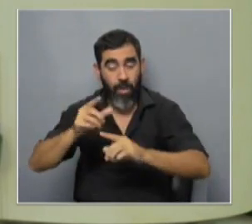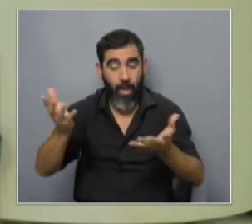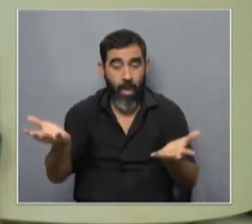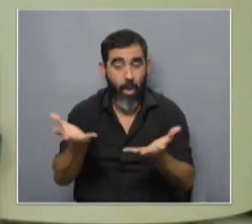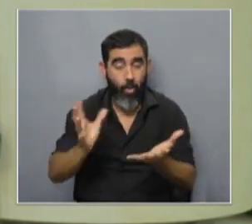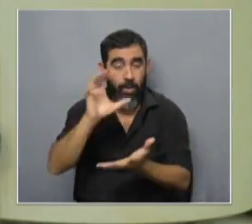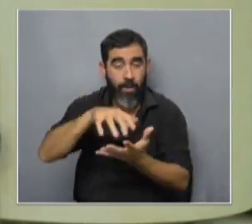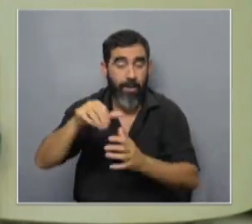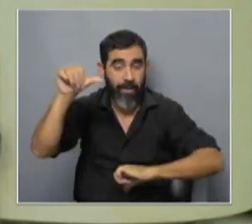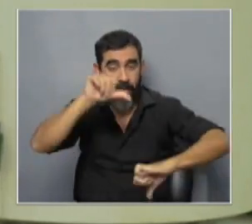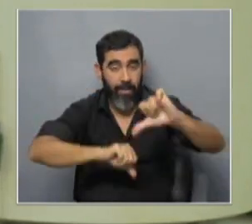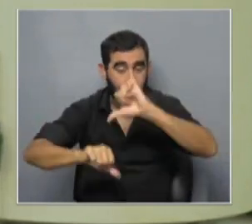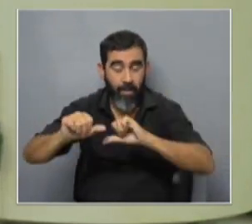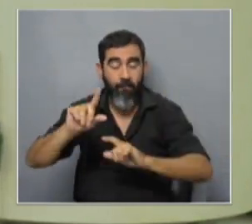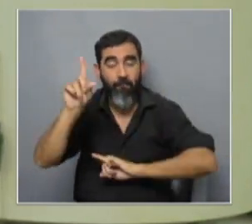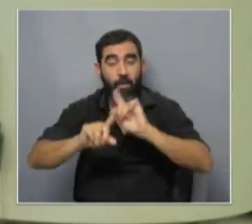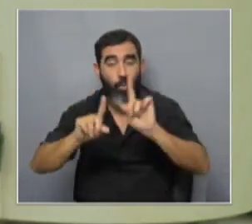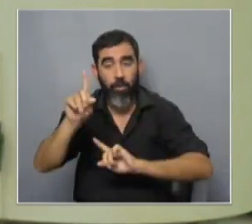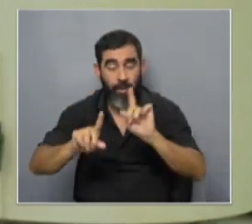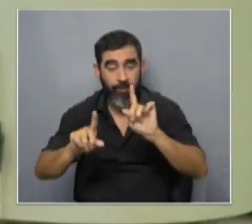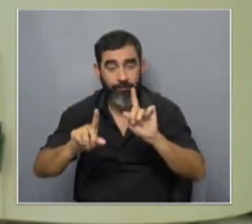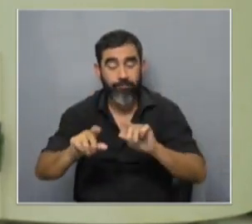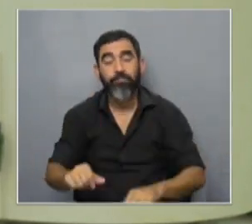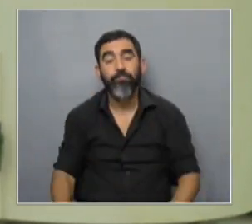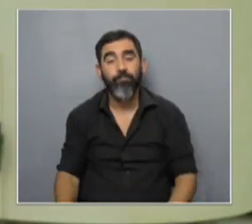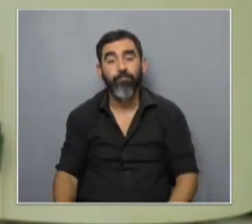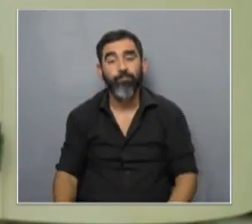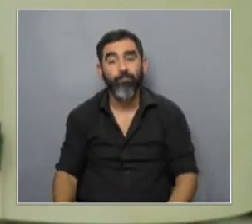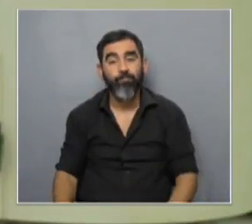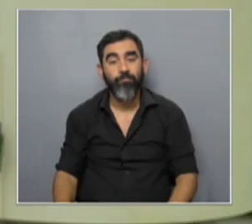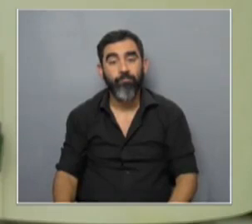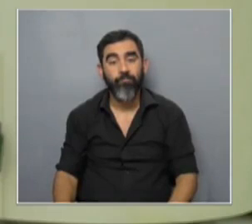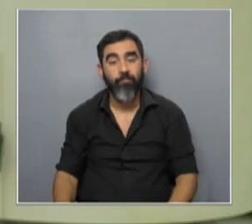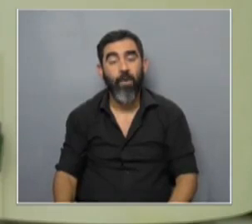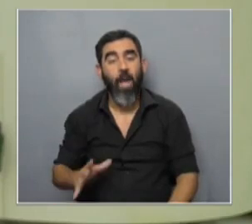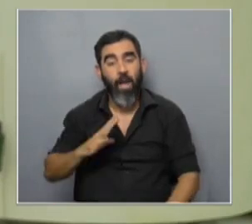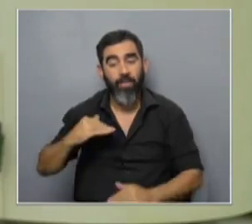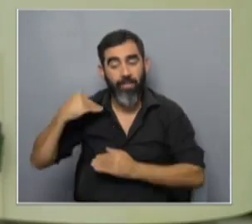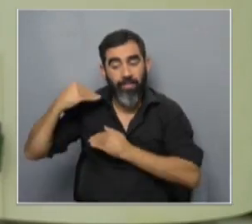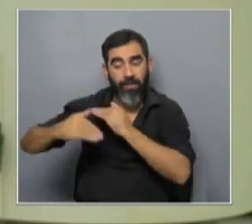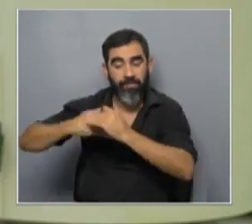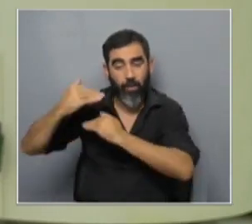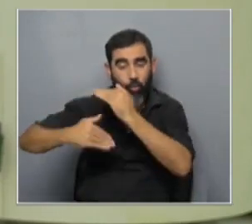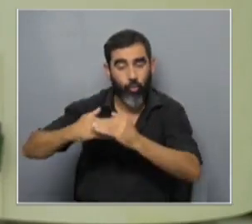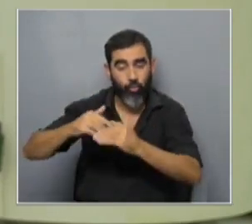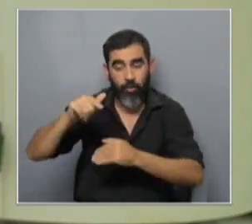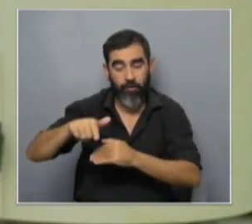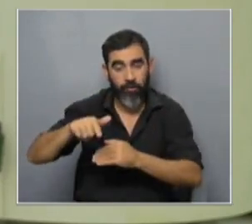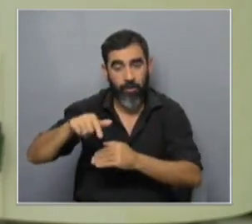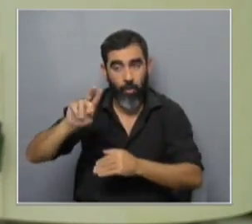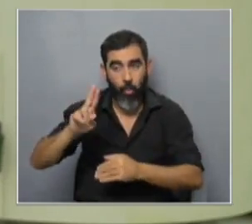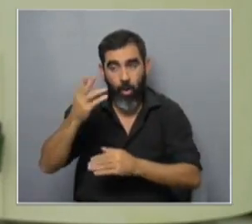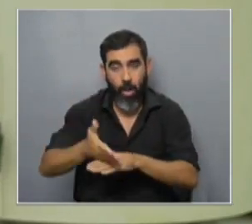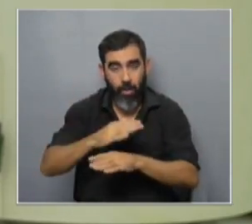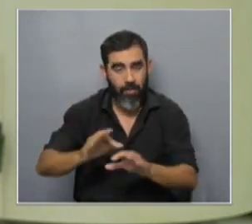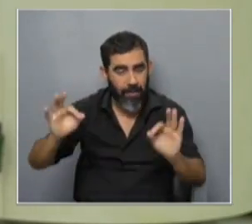departamento de química orgánica la facultad de química y bueno había un desarrollo académico en el área que en el país no